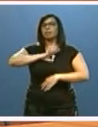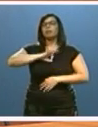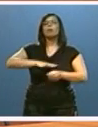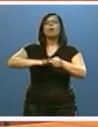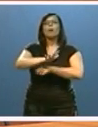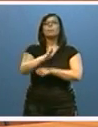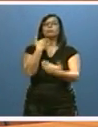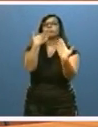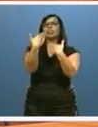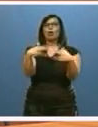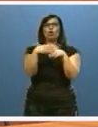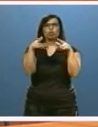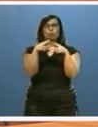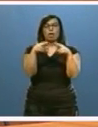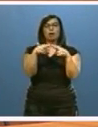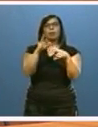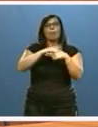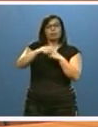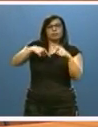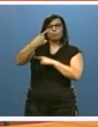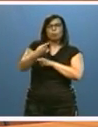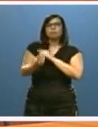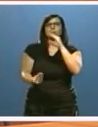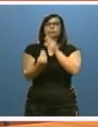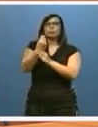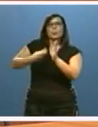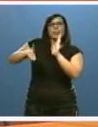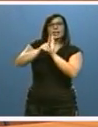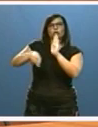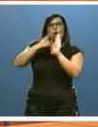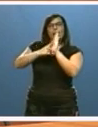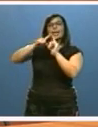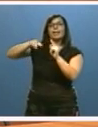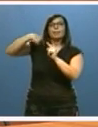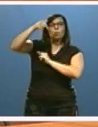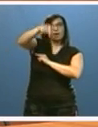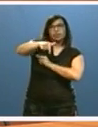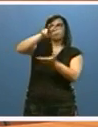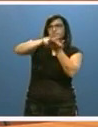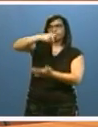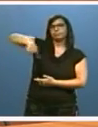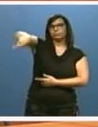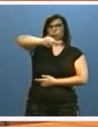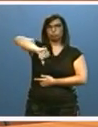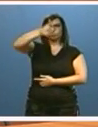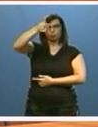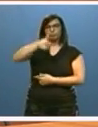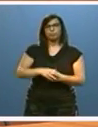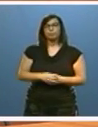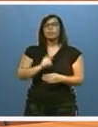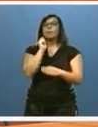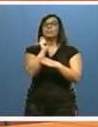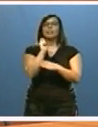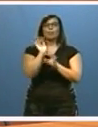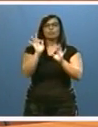el ámbito del diálogo social, dando lugar a un decreto ley posteriormente convalidado por esta Cámara. Una prestación, la